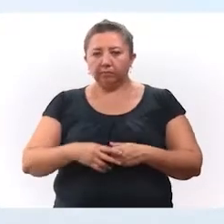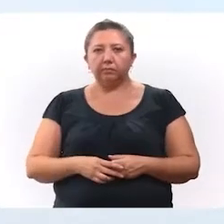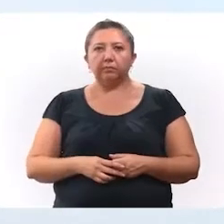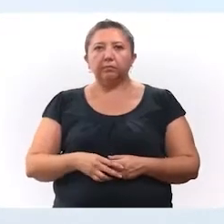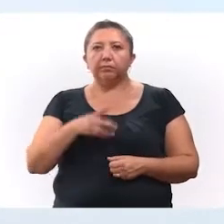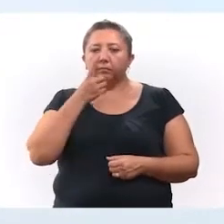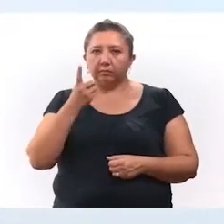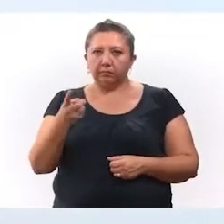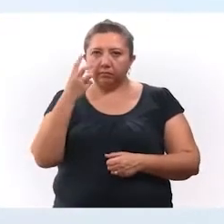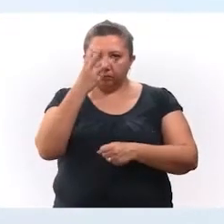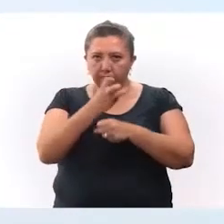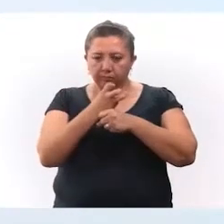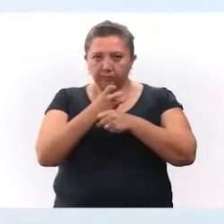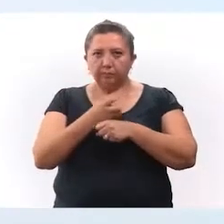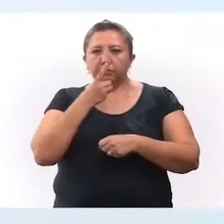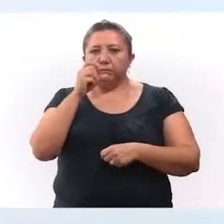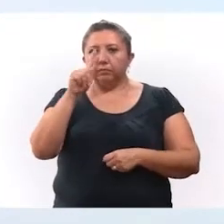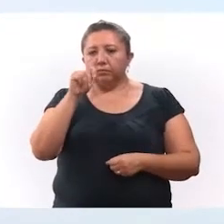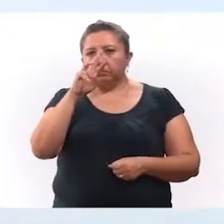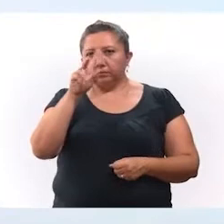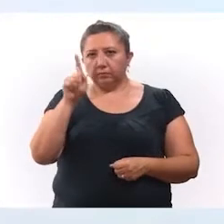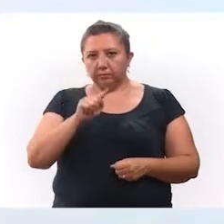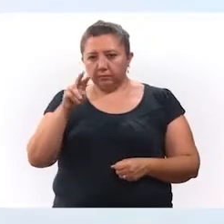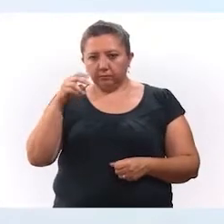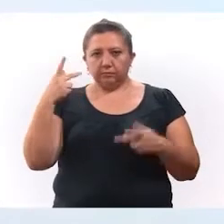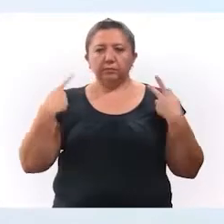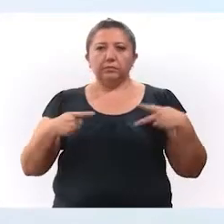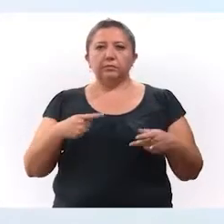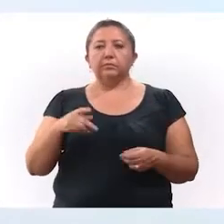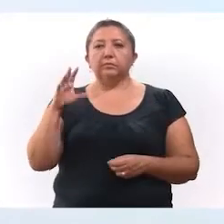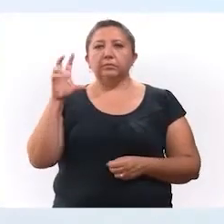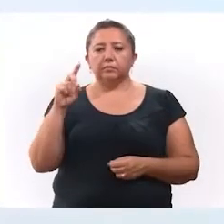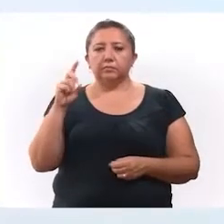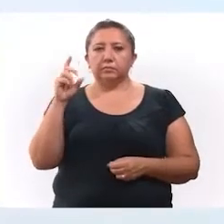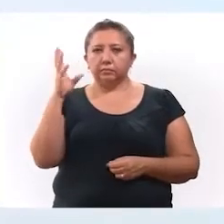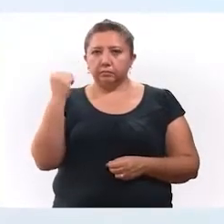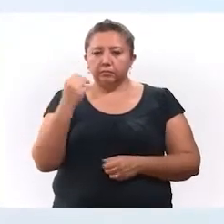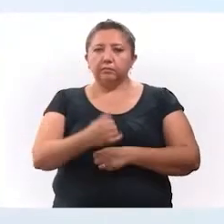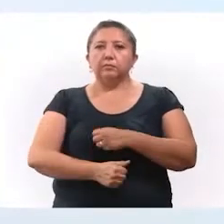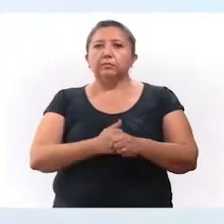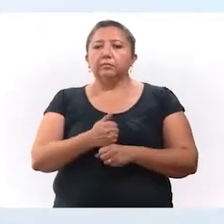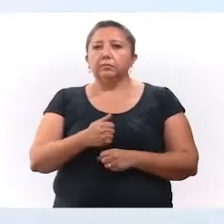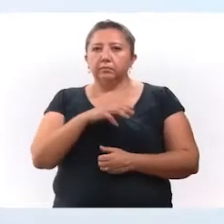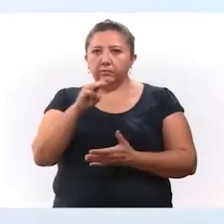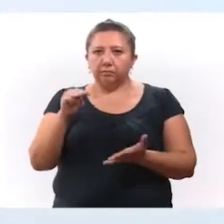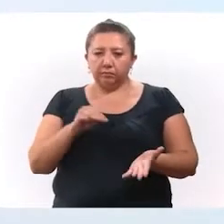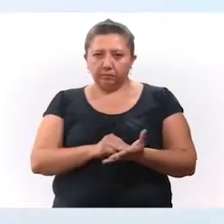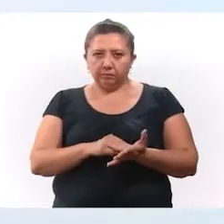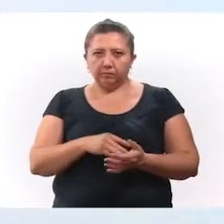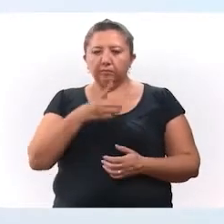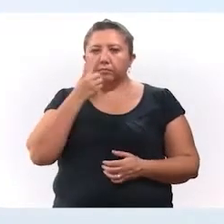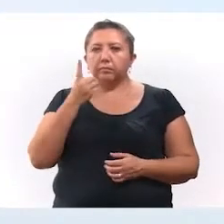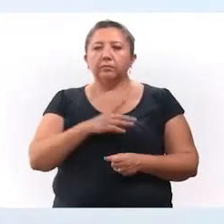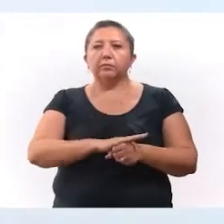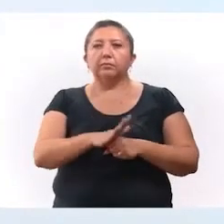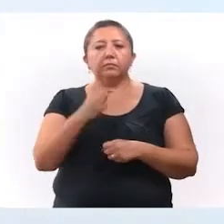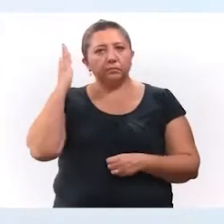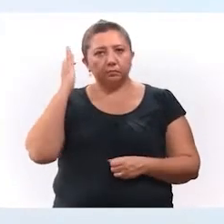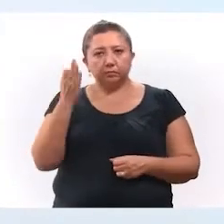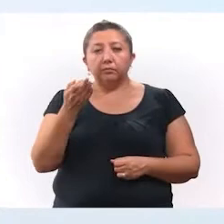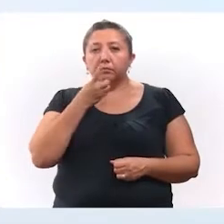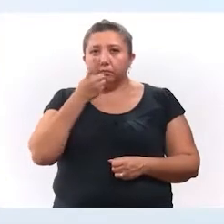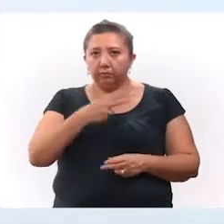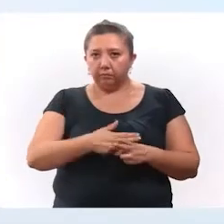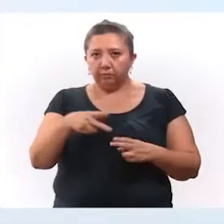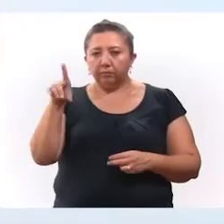correspondiente a la tercera dosis de AstraZeneca para las personas de 30 a 39 años en Mérida, la cual se prolongará hasta